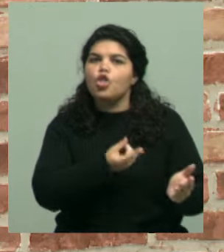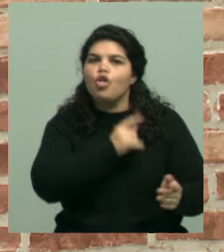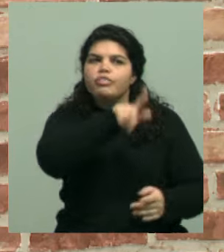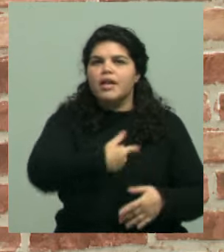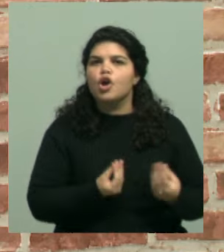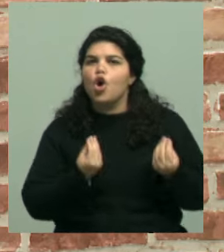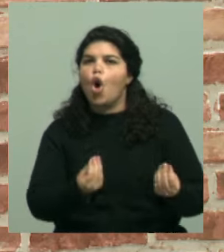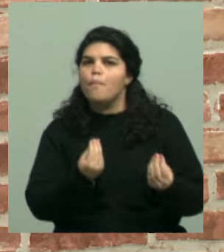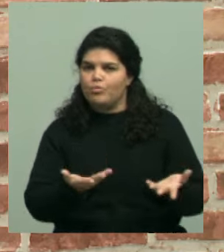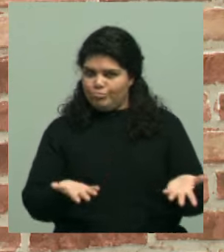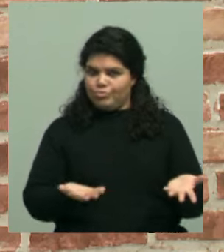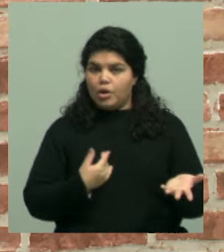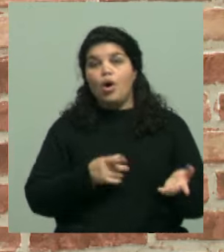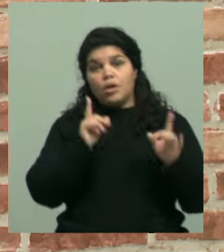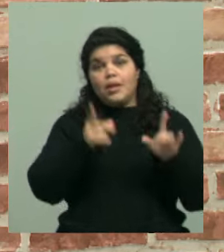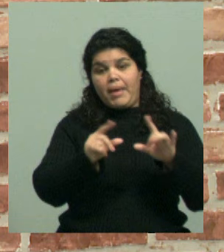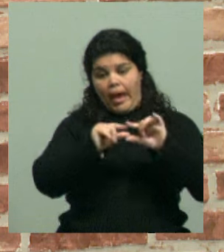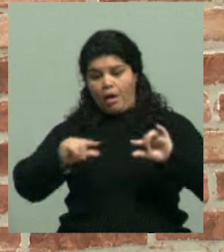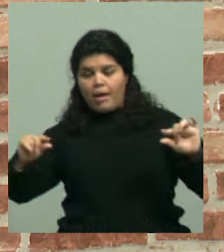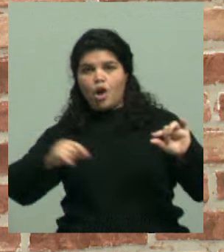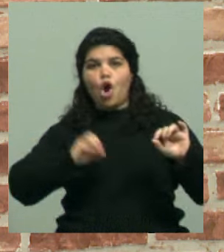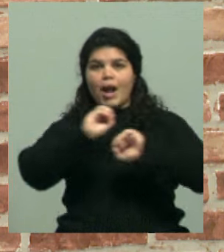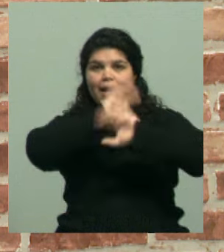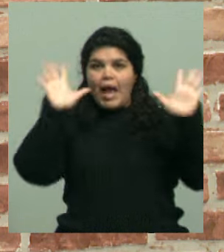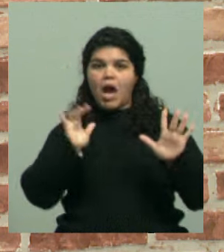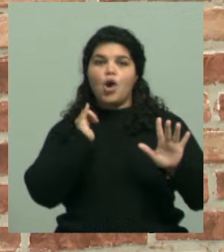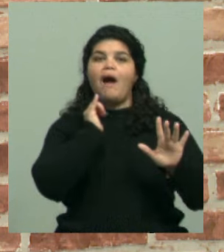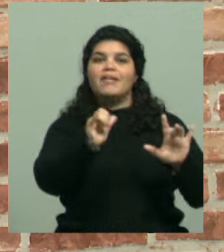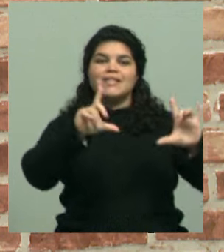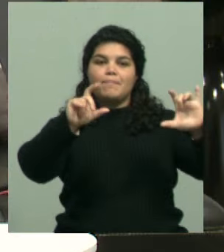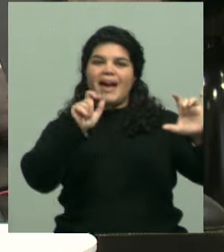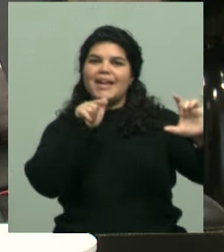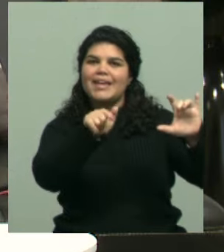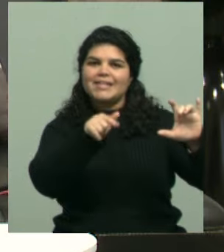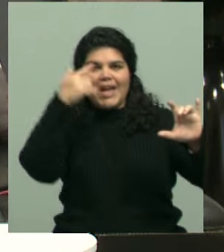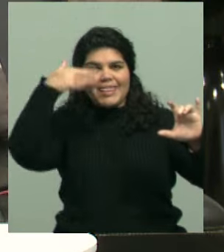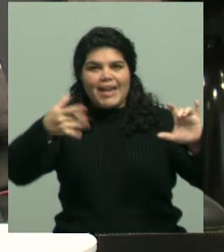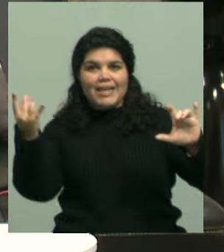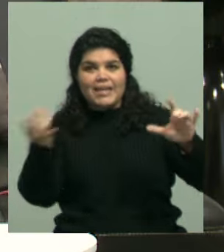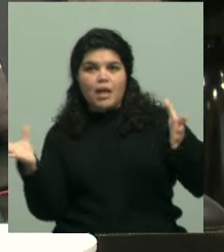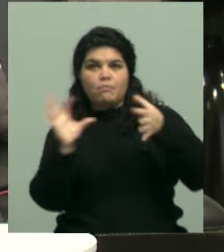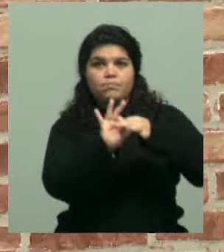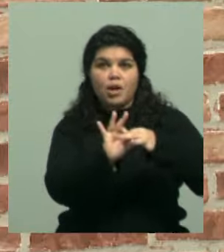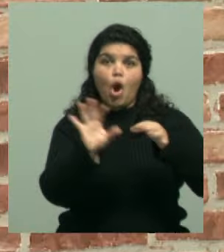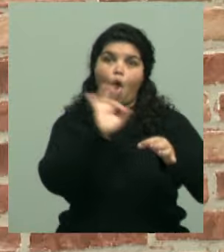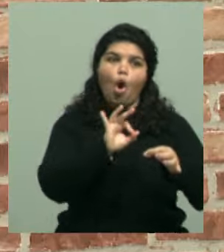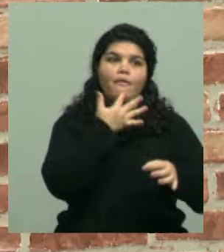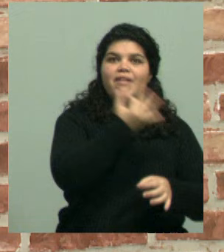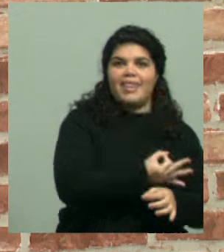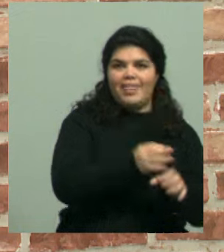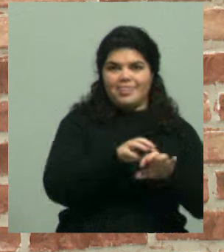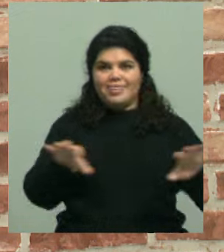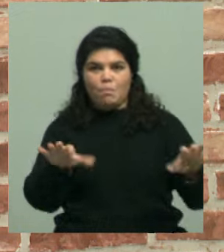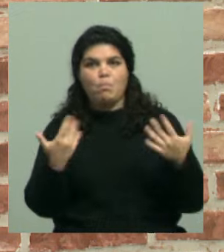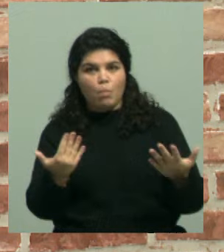utilizás a aclarar, está retocada con la inteligencia artificial. Exactamente. De la cualidad se puede hacer, ¿no? Tal cual. Pero